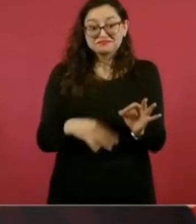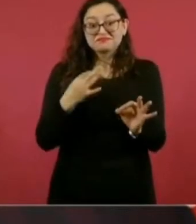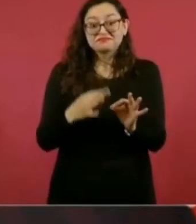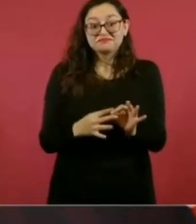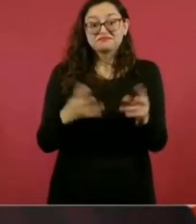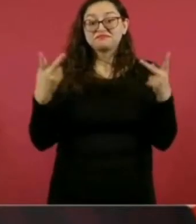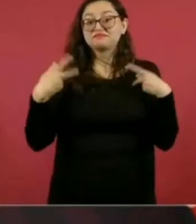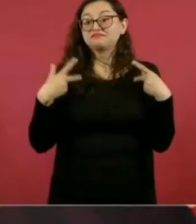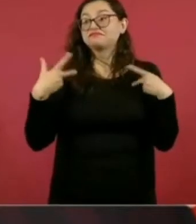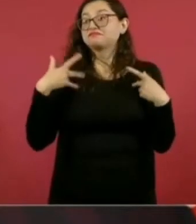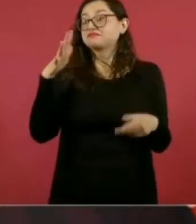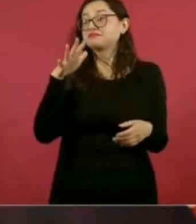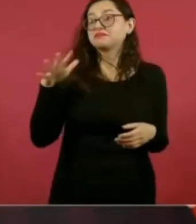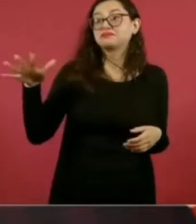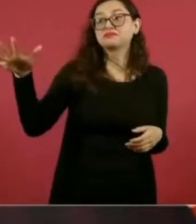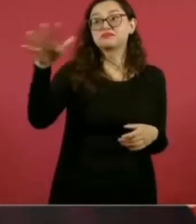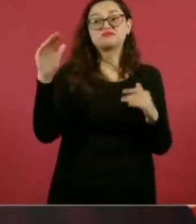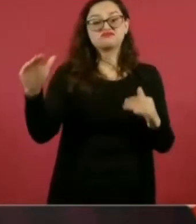mucha pieza.